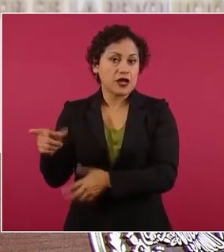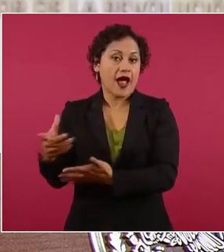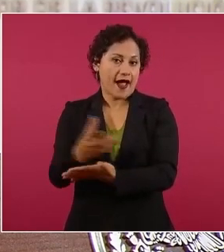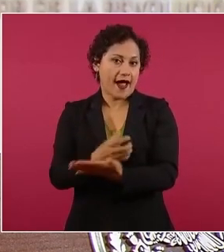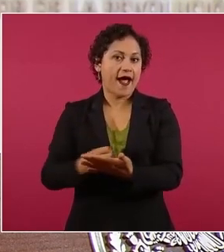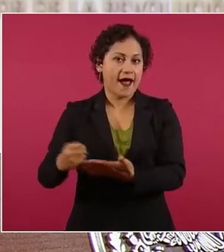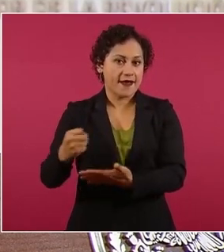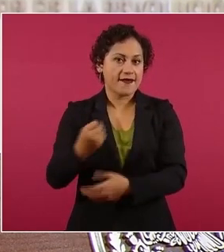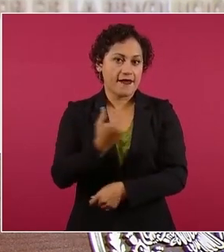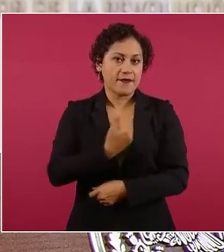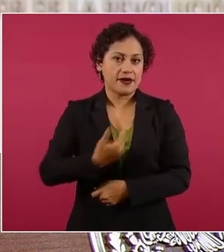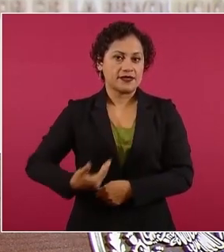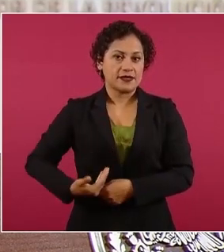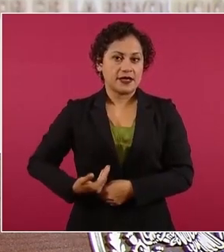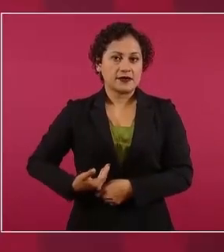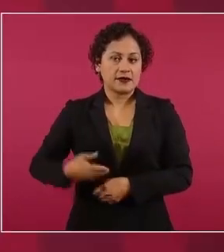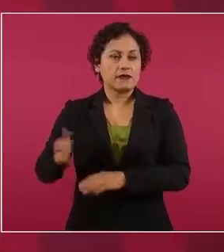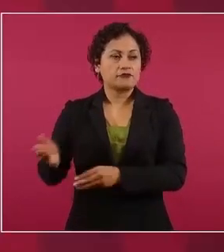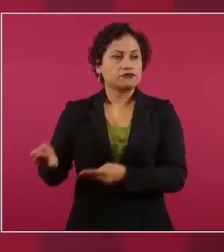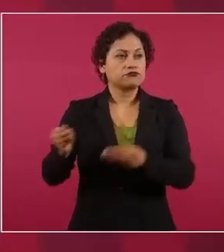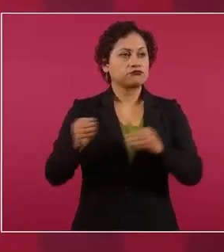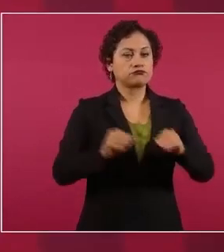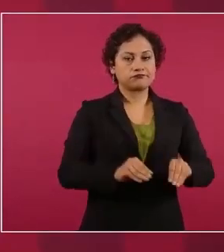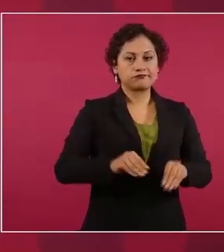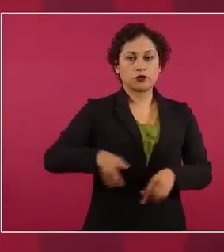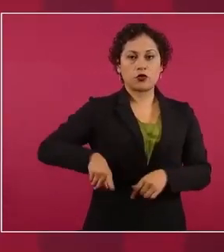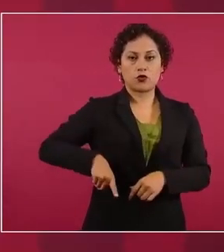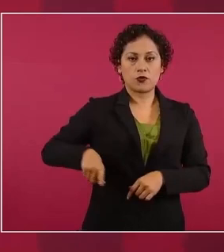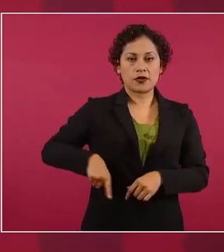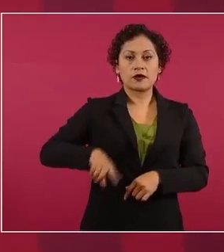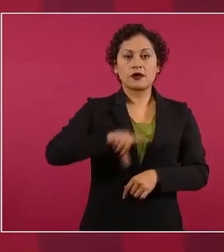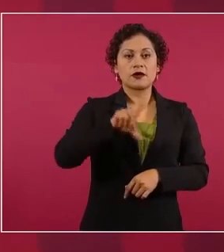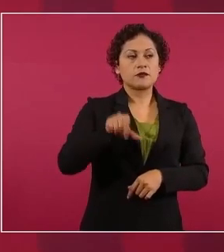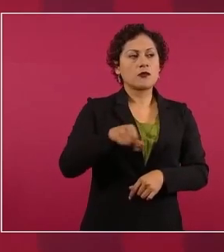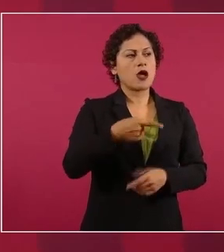a Gastón Azcárraga